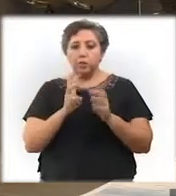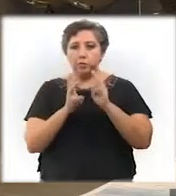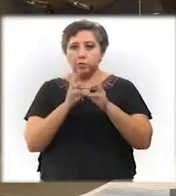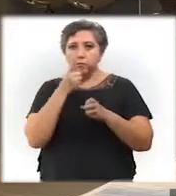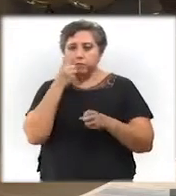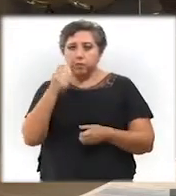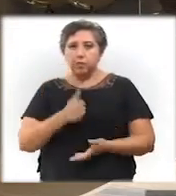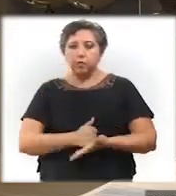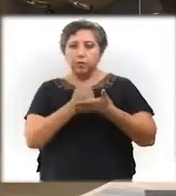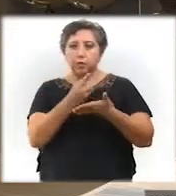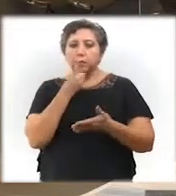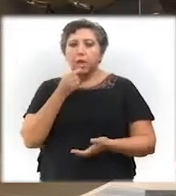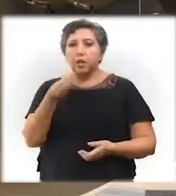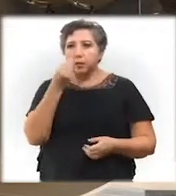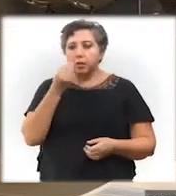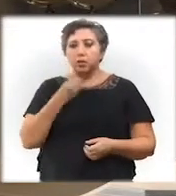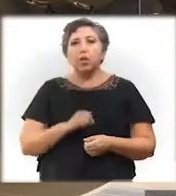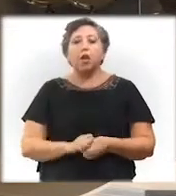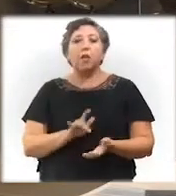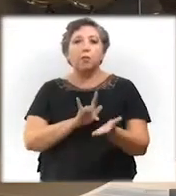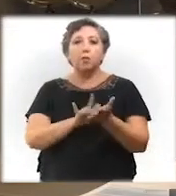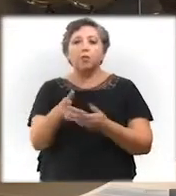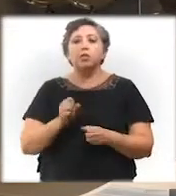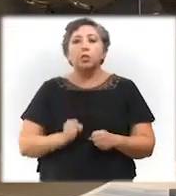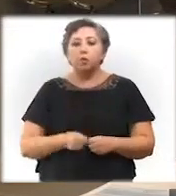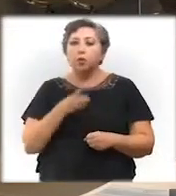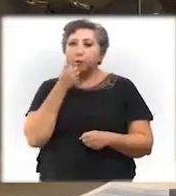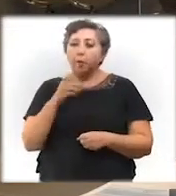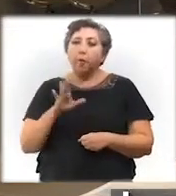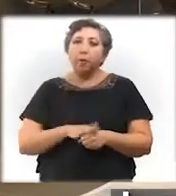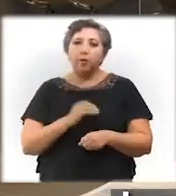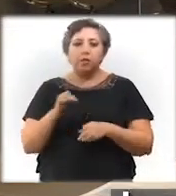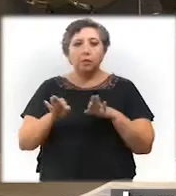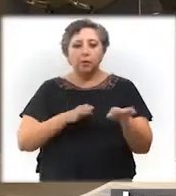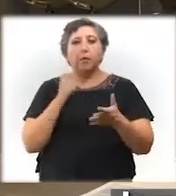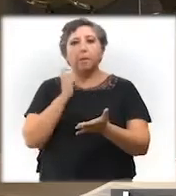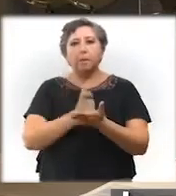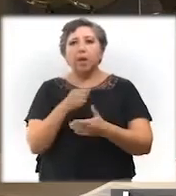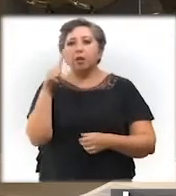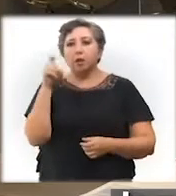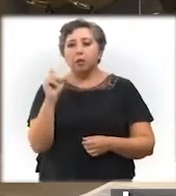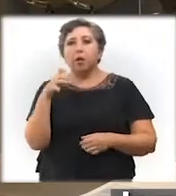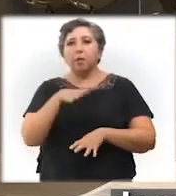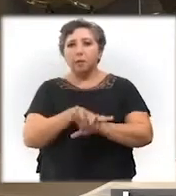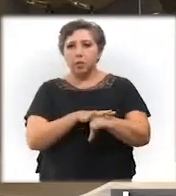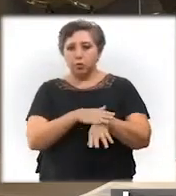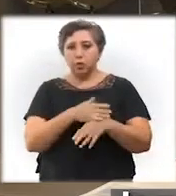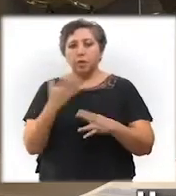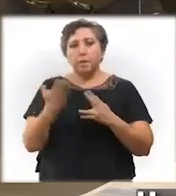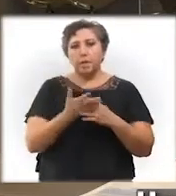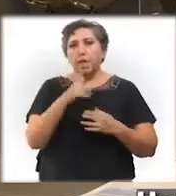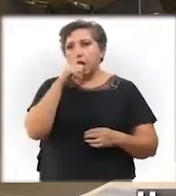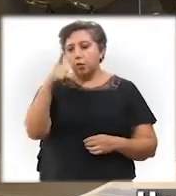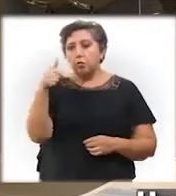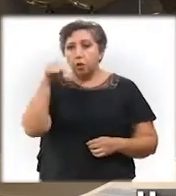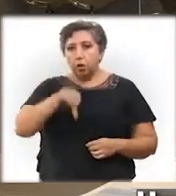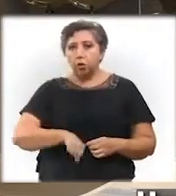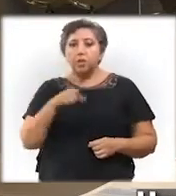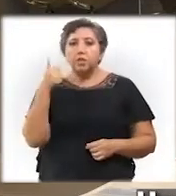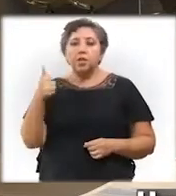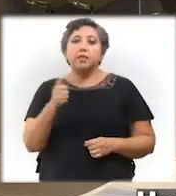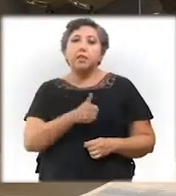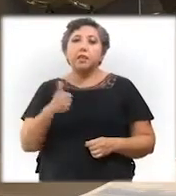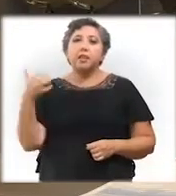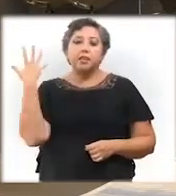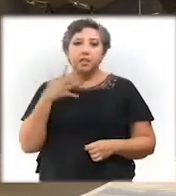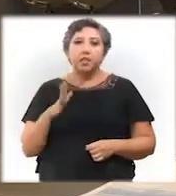apoyamos con alimentos, apoyos, seguros de desempleo y también cubrimos el pago de agua, basura y la mitad de la luz. Hoy, 6 de cada 10